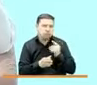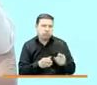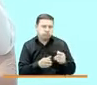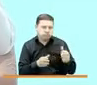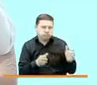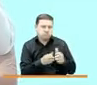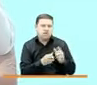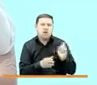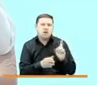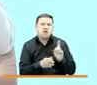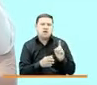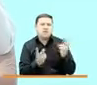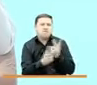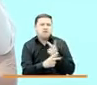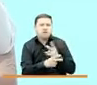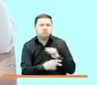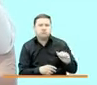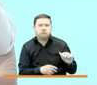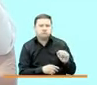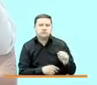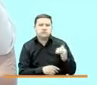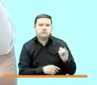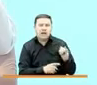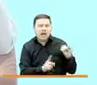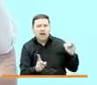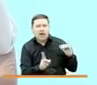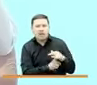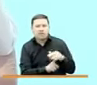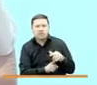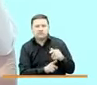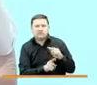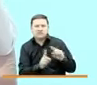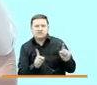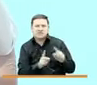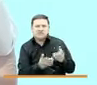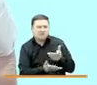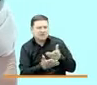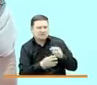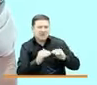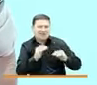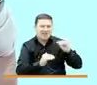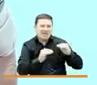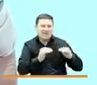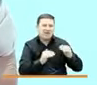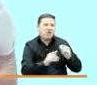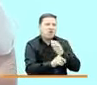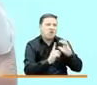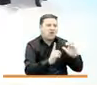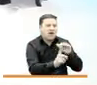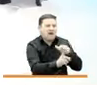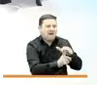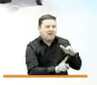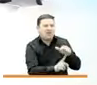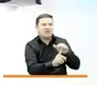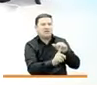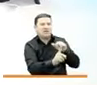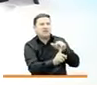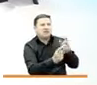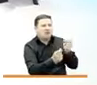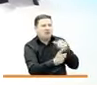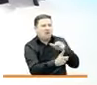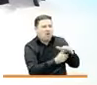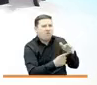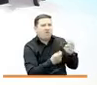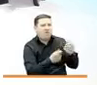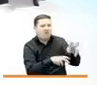tantos años de violencia fueron afectados en sus diferentes dinámicas dinámicas culturales dinámicas económicas y